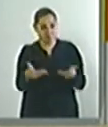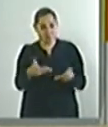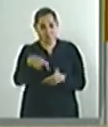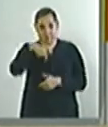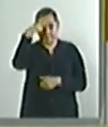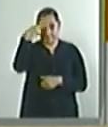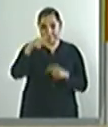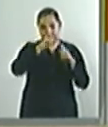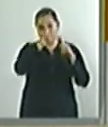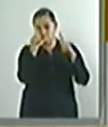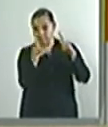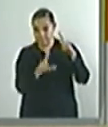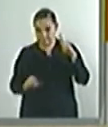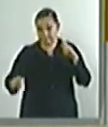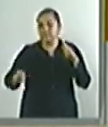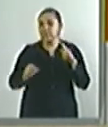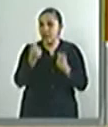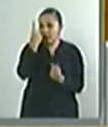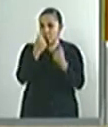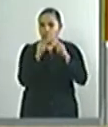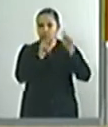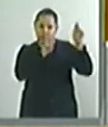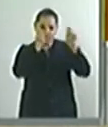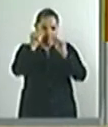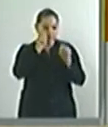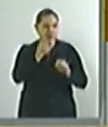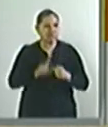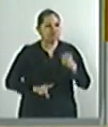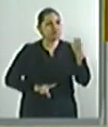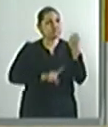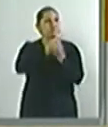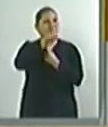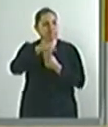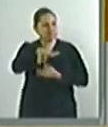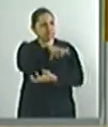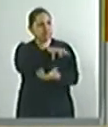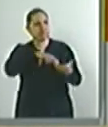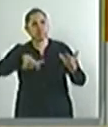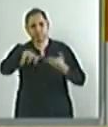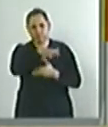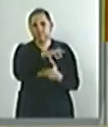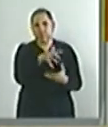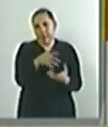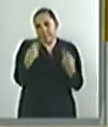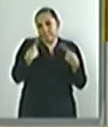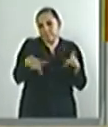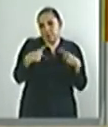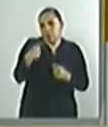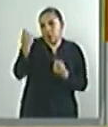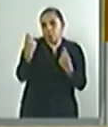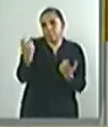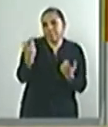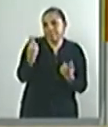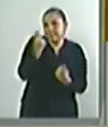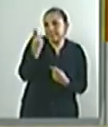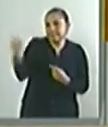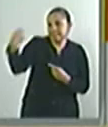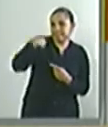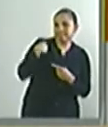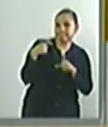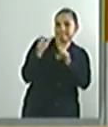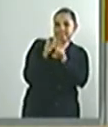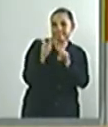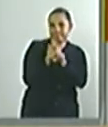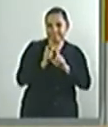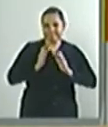lugares, hace necesario el que algunas de las personas tengan escoltas. Pero hay que regular el uso de